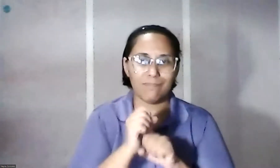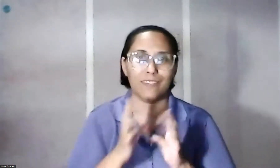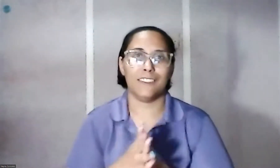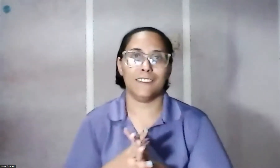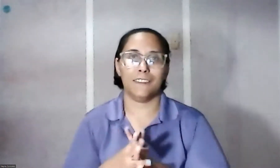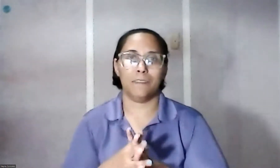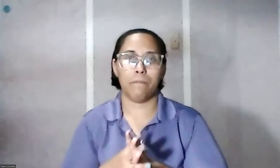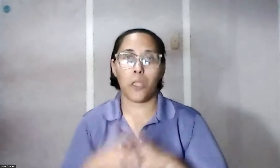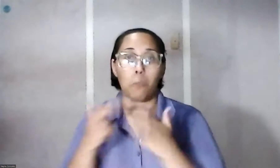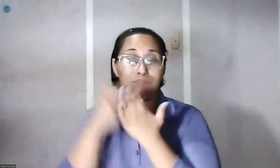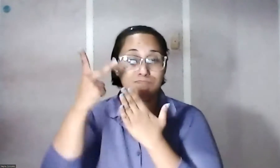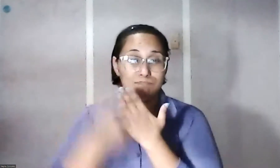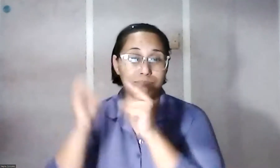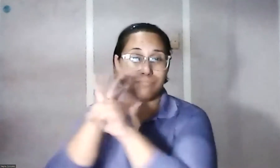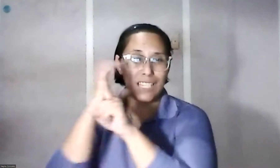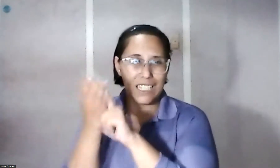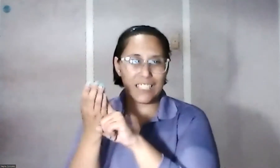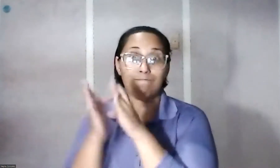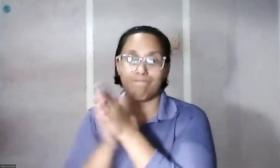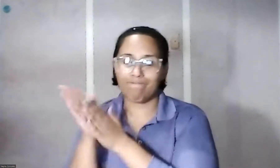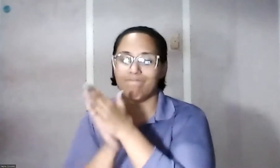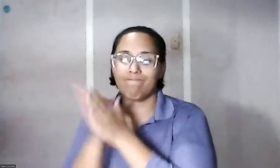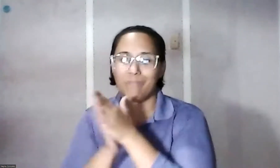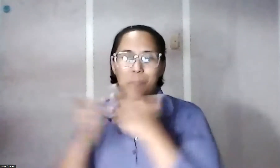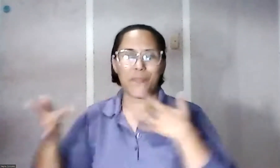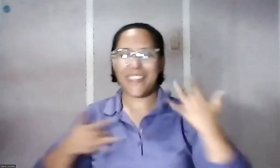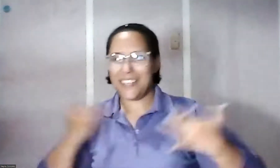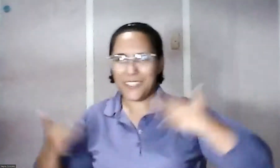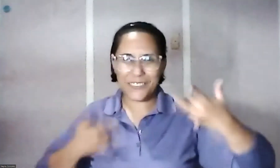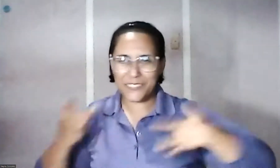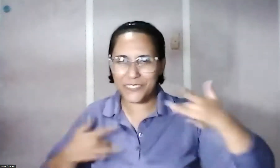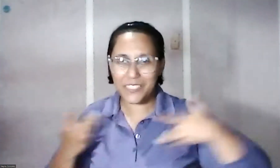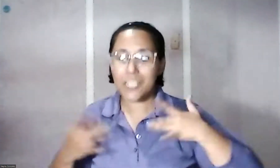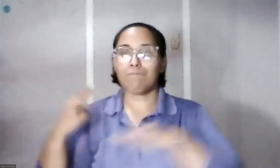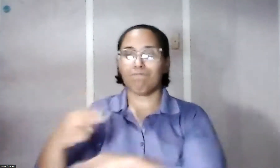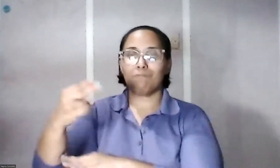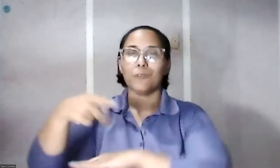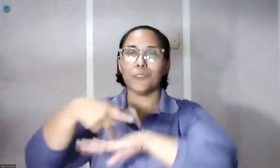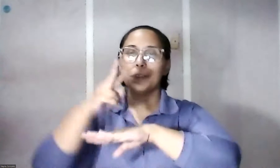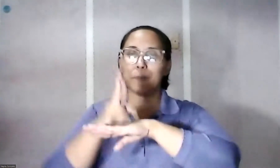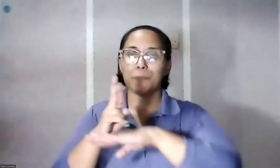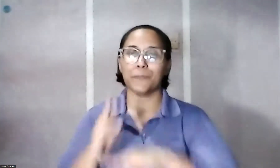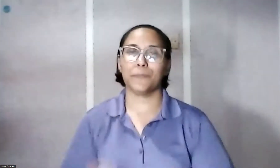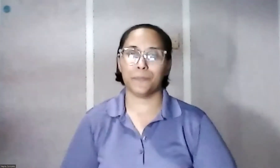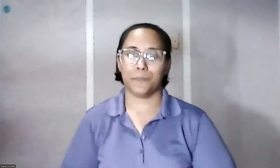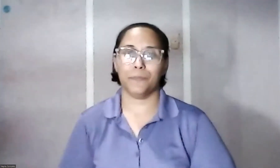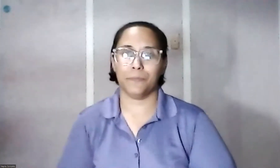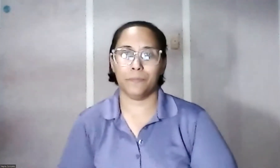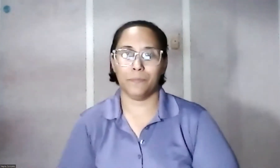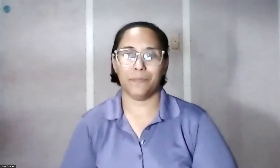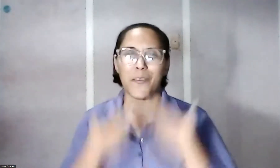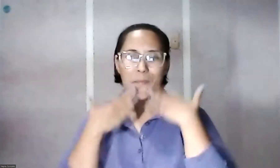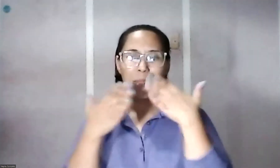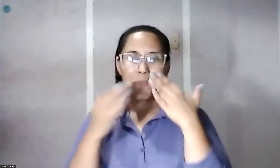los proyectos culturales más interesantes y emocionantes que se han dado en la historia puertorriqueña. Gracias.